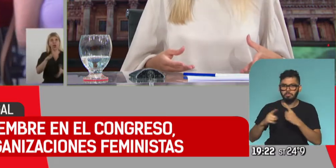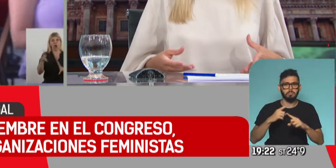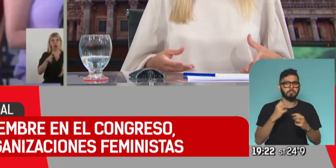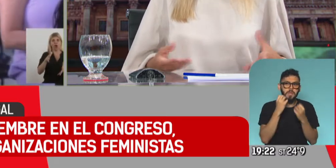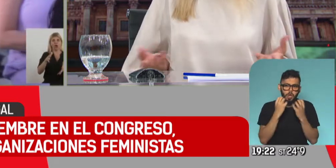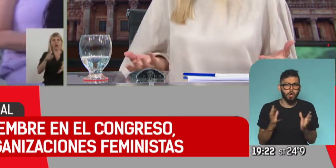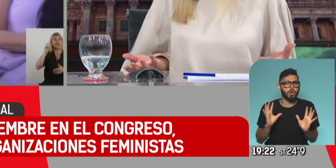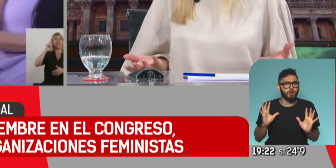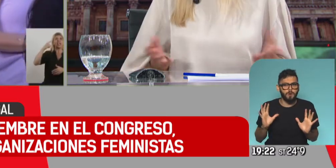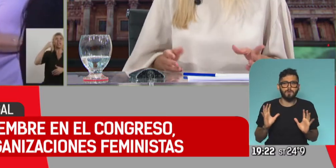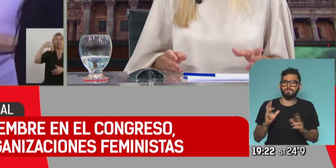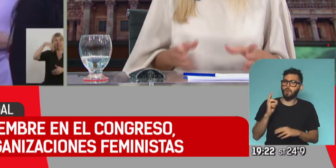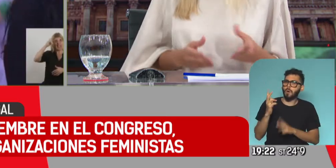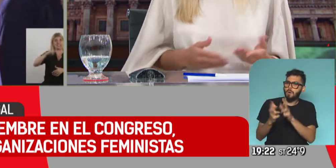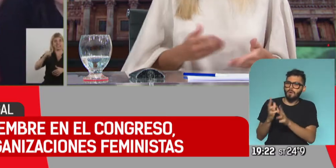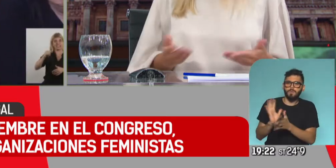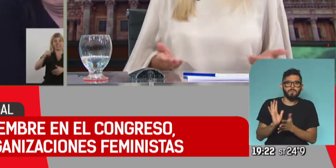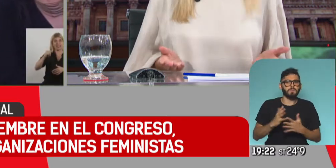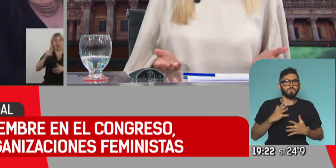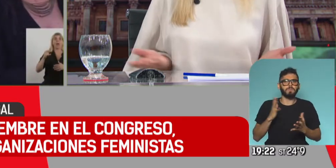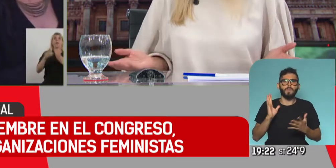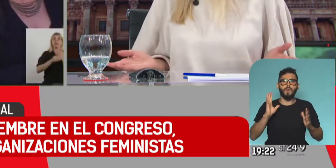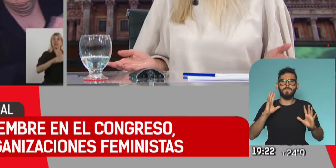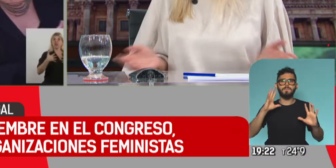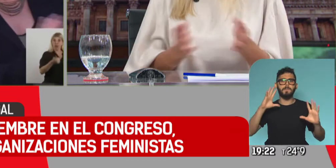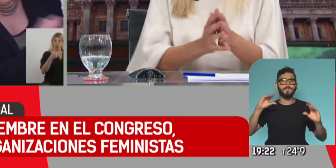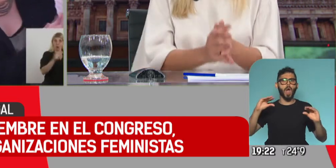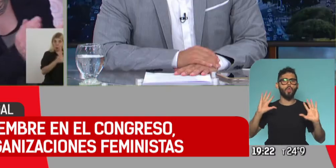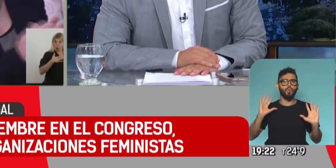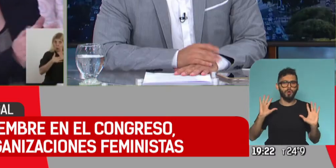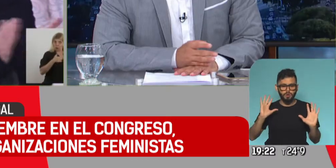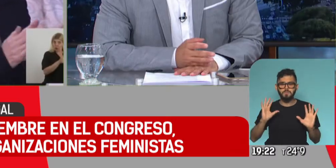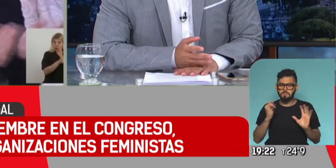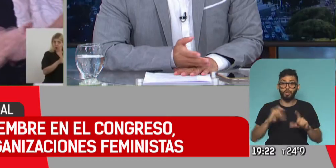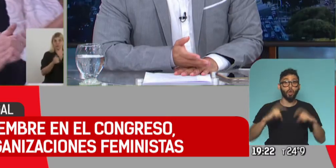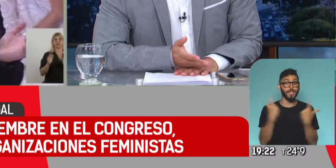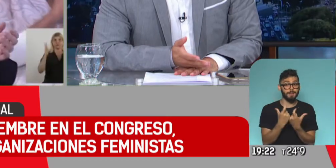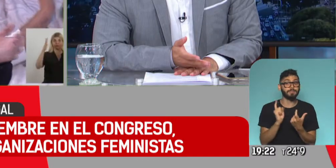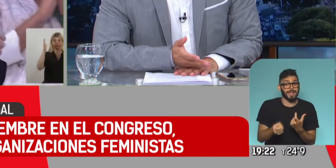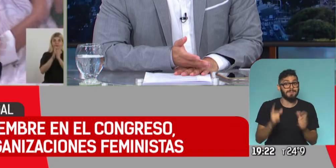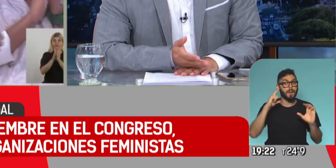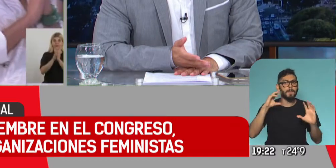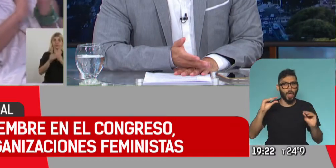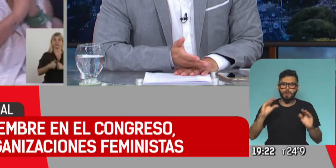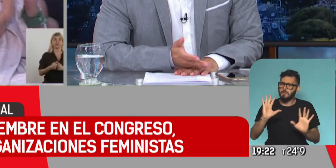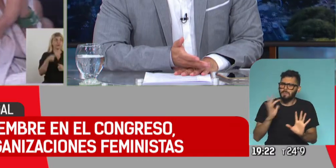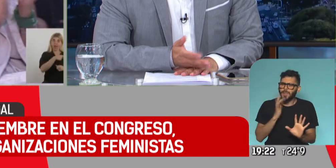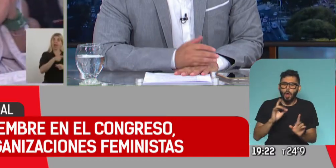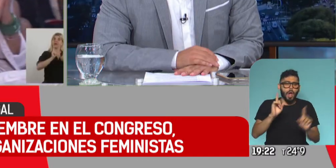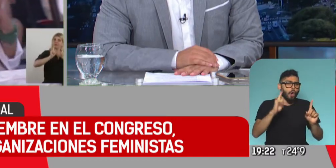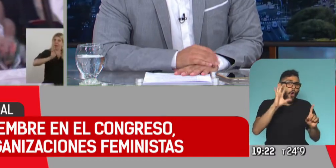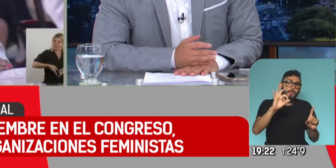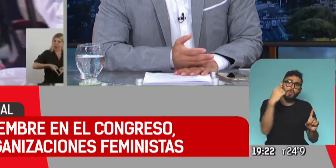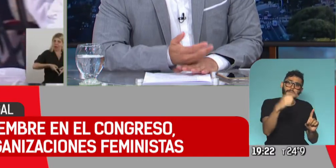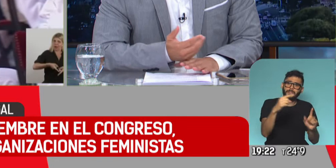escucharon verdaderamente, claro, y bueno, la sociedad también va madurando, ¿no? entendiendo que puede haber opiniones distintas,